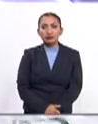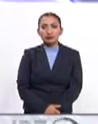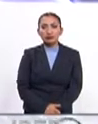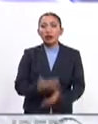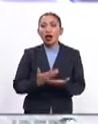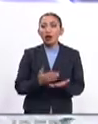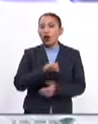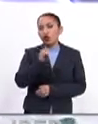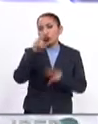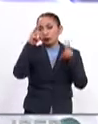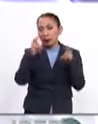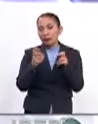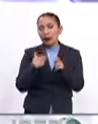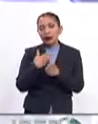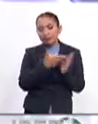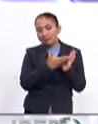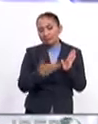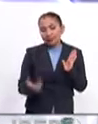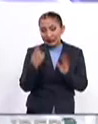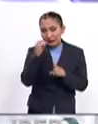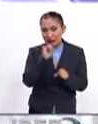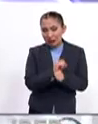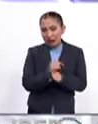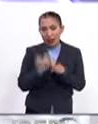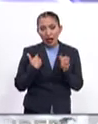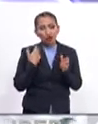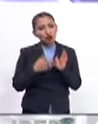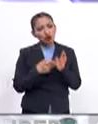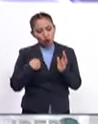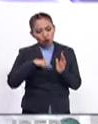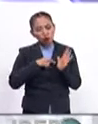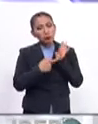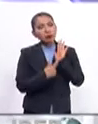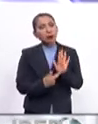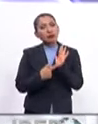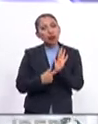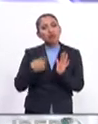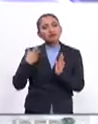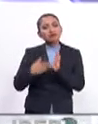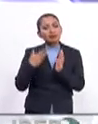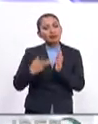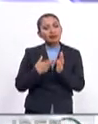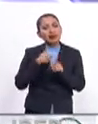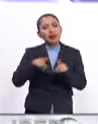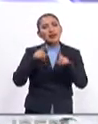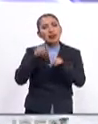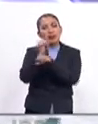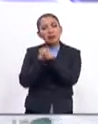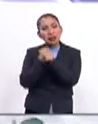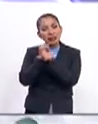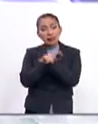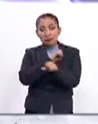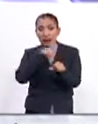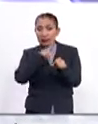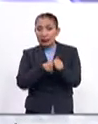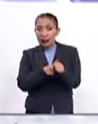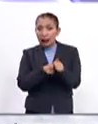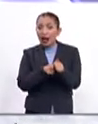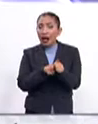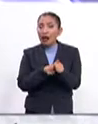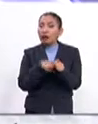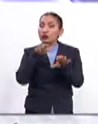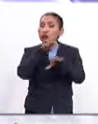Vamos a otros temas, y es que durante esta semana le estaremos presentando, le hemos estado presentando una serie de reportajes especiales